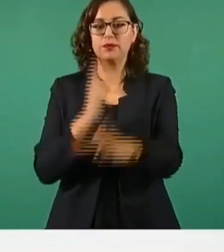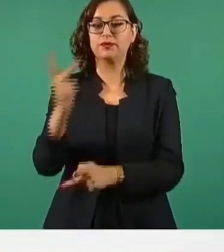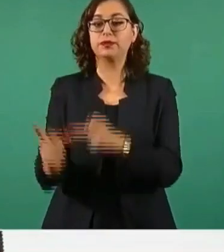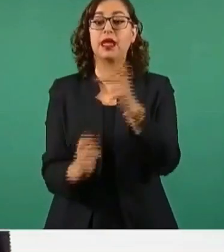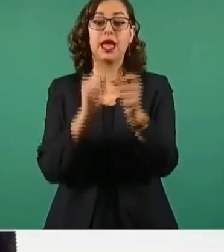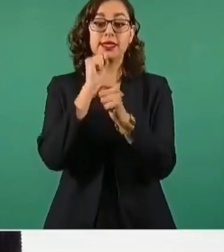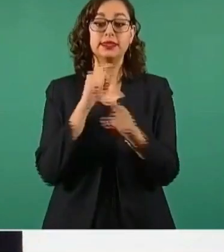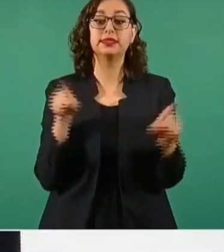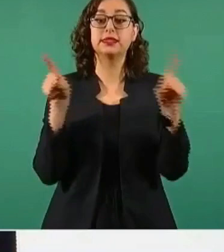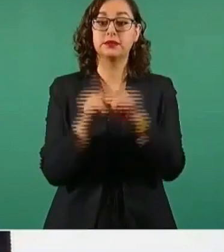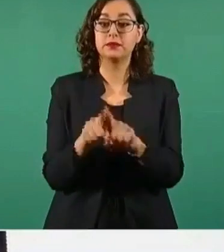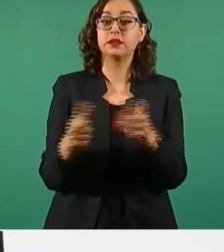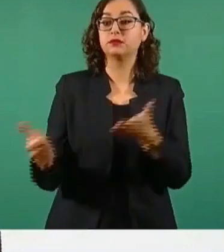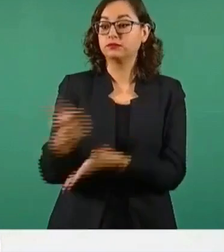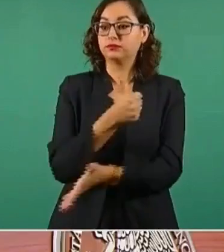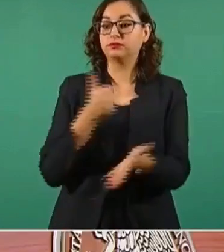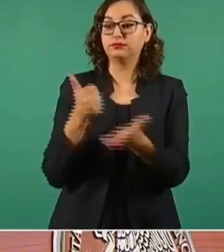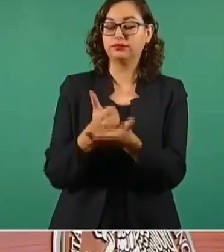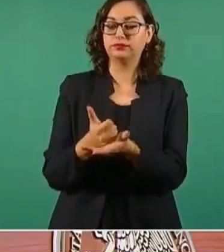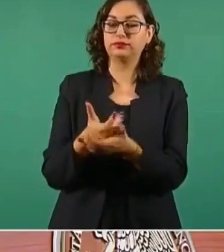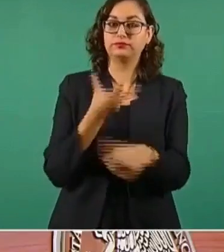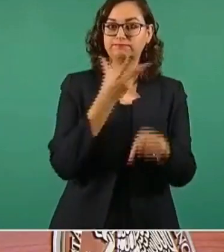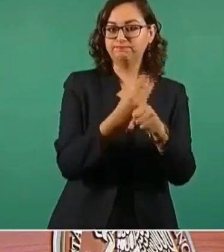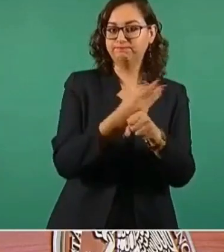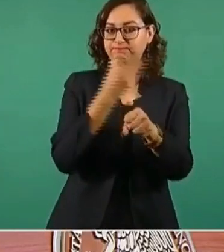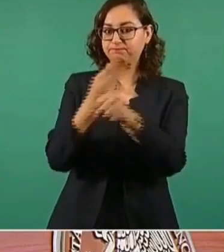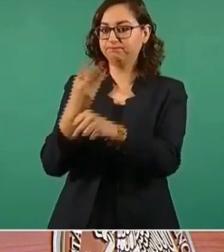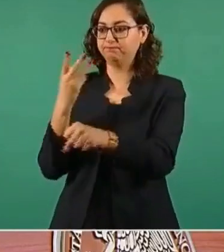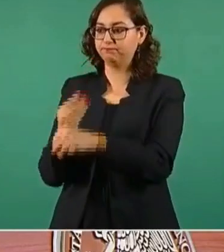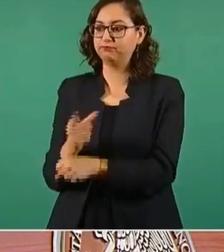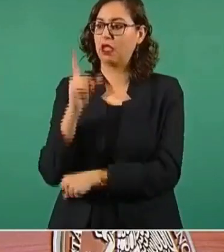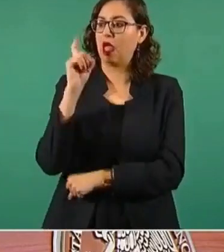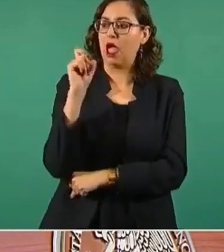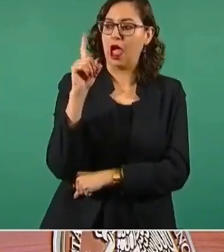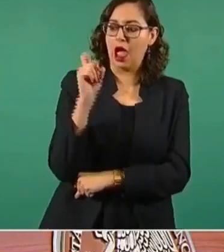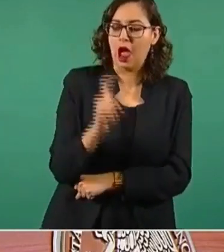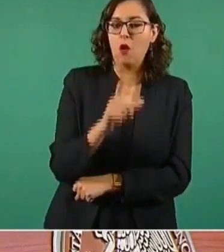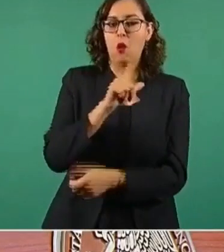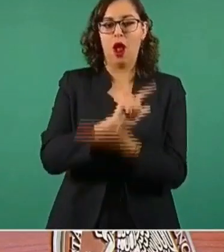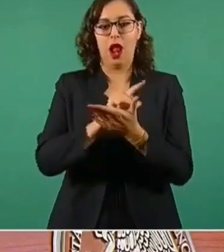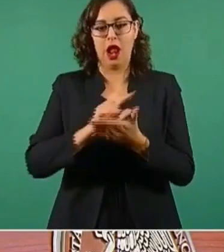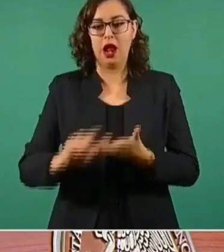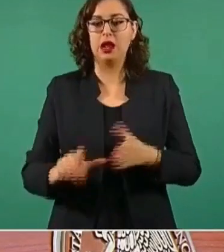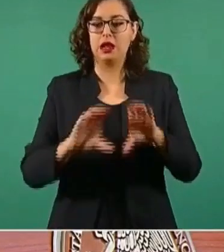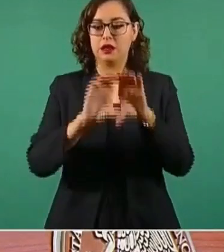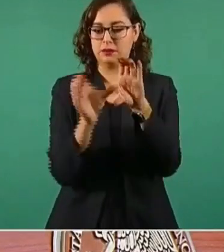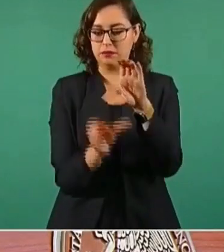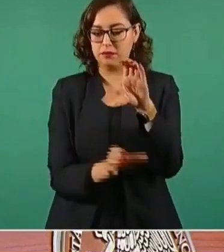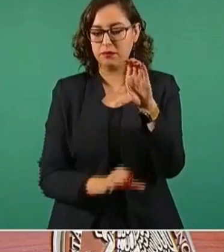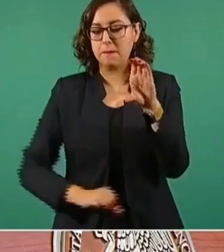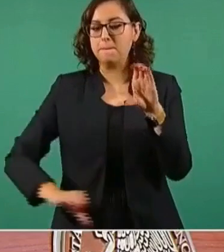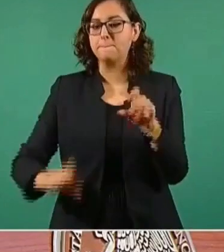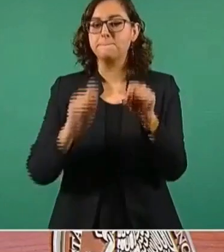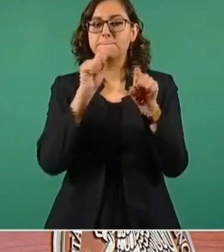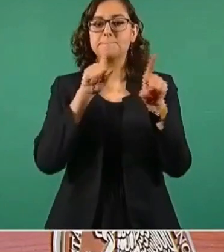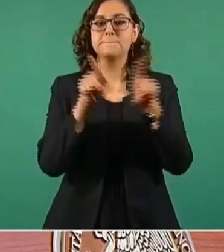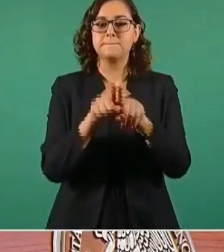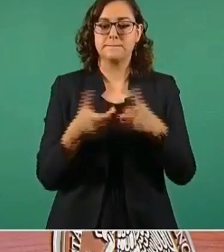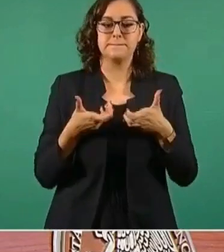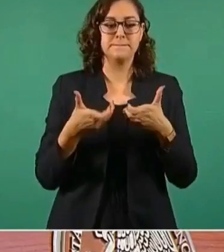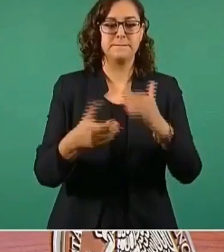mejoramiento urbano, que consiste en introducir agua potable, drenaje y pavimentación